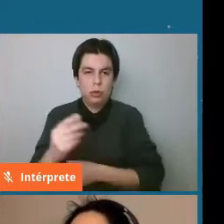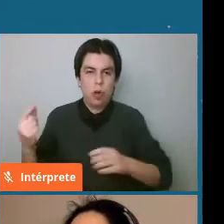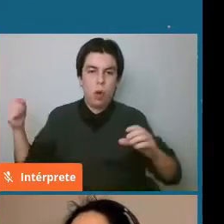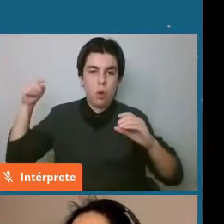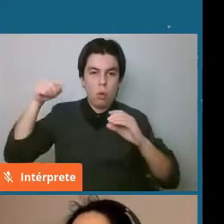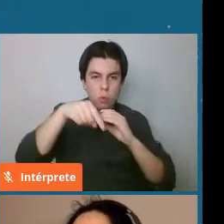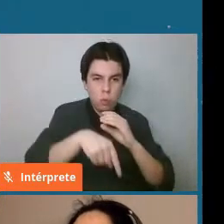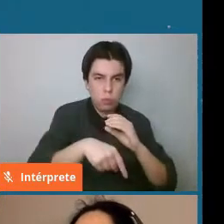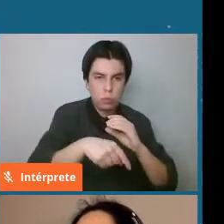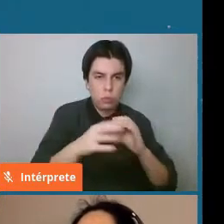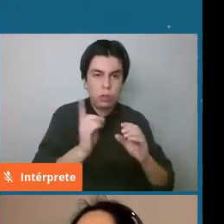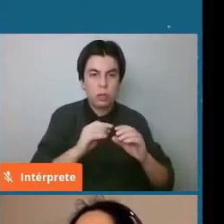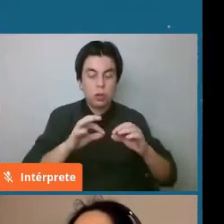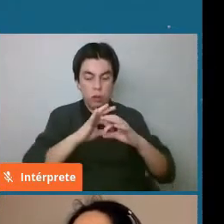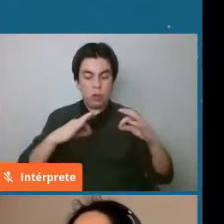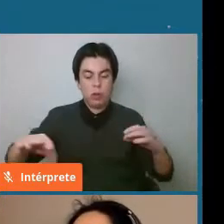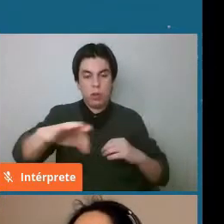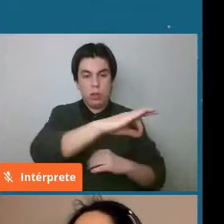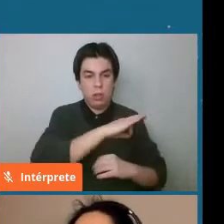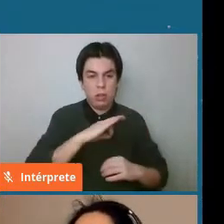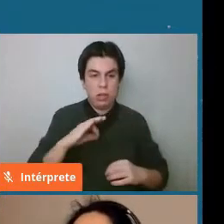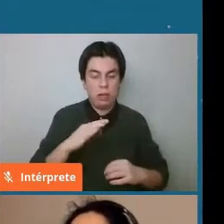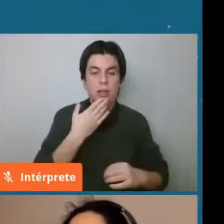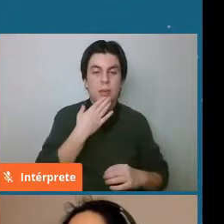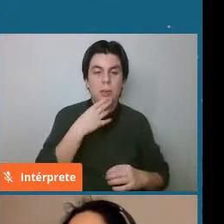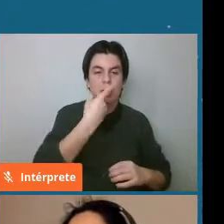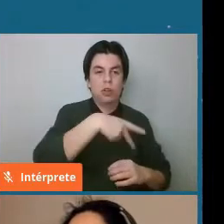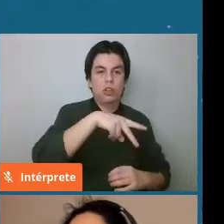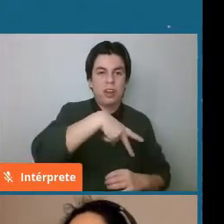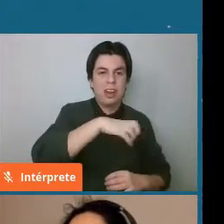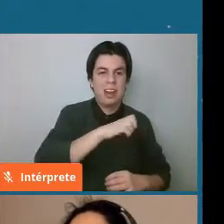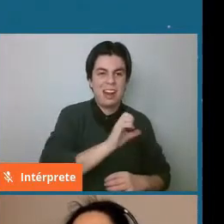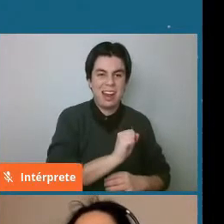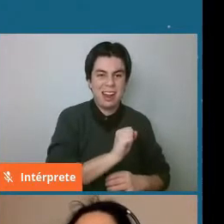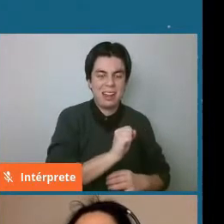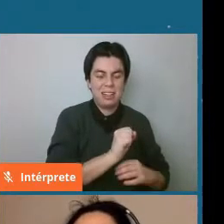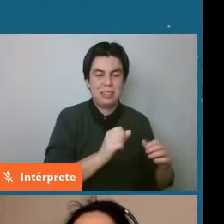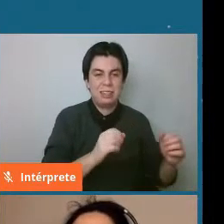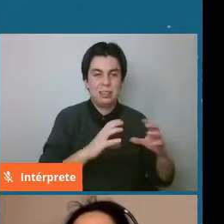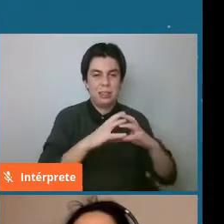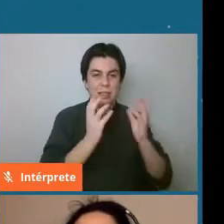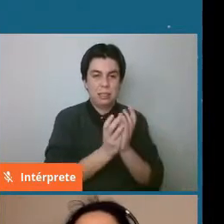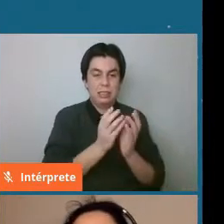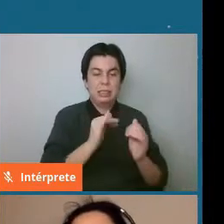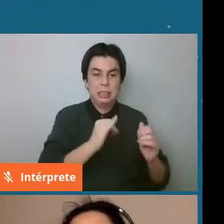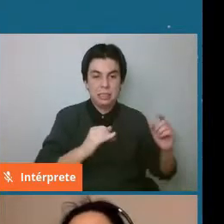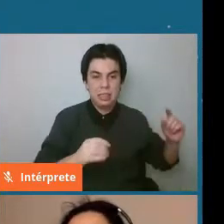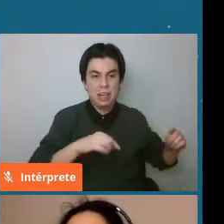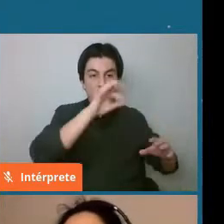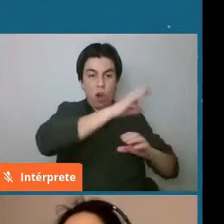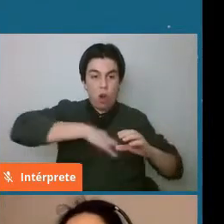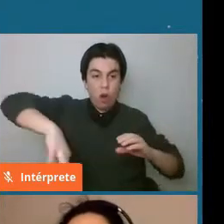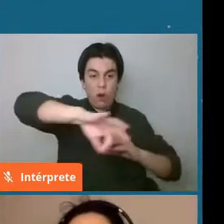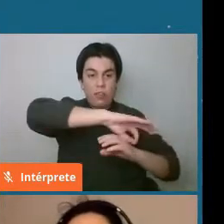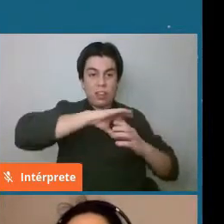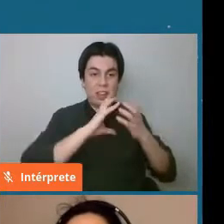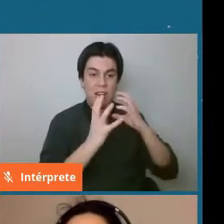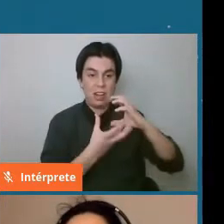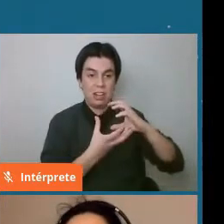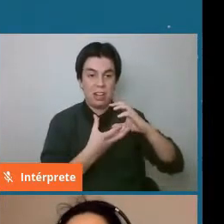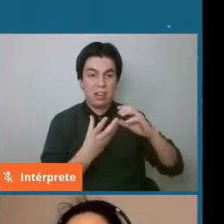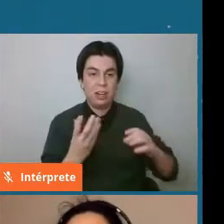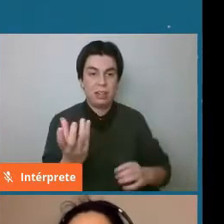cruzan la órbita de la Tierra, y los NIAs Apolo, que sí cruzan la órbita de la Tierra, y por lo tanto son más peligrosos